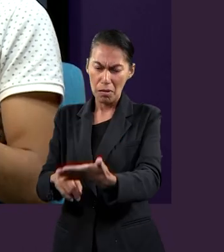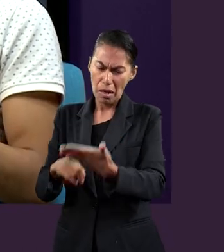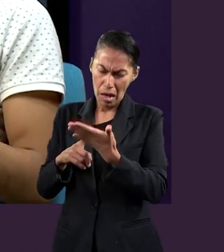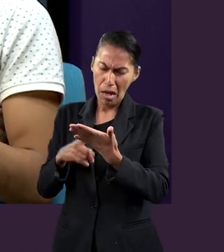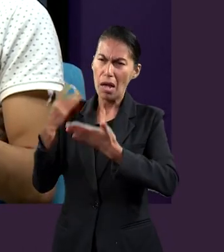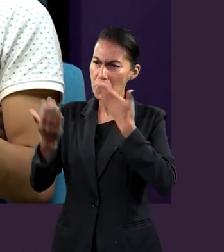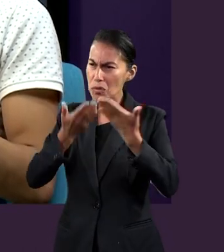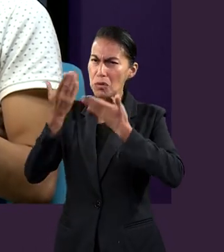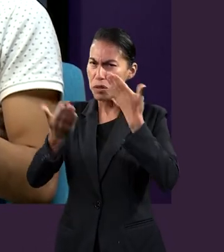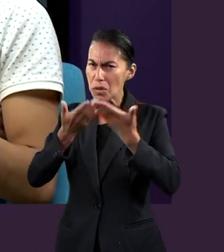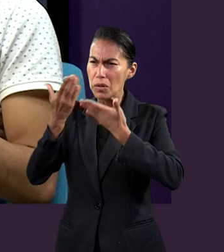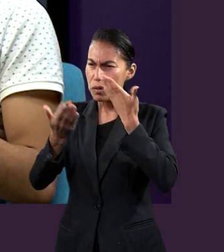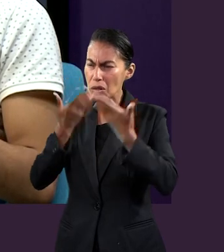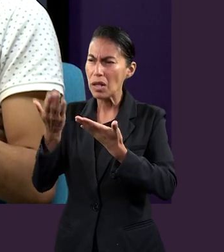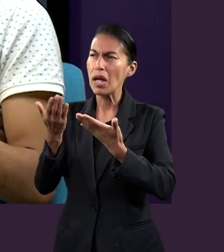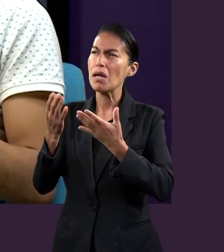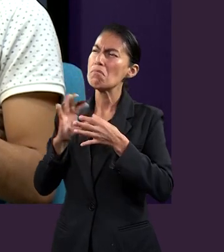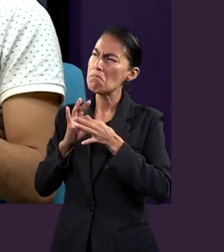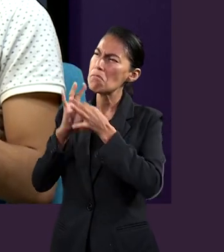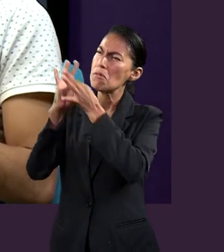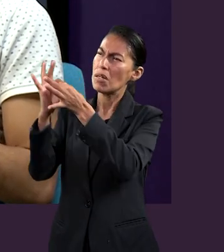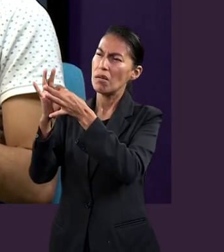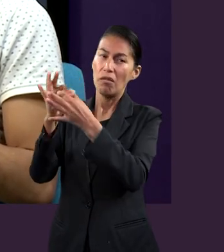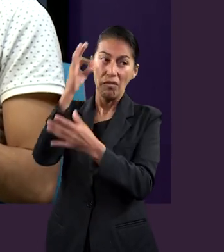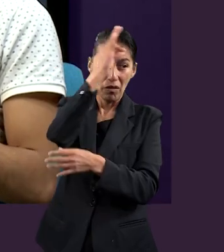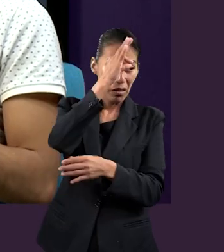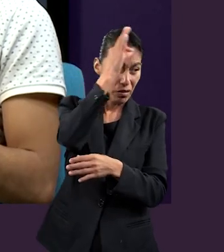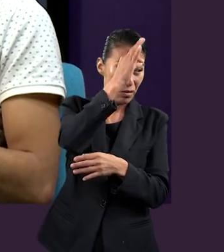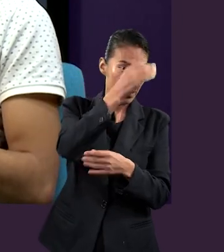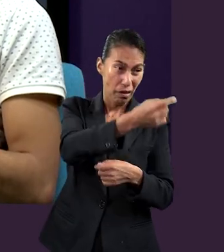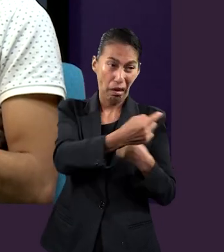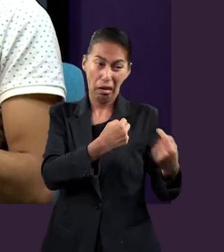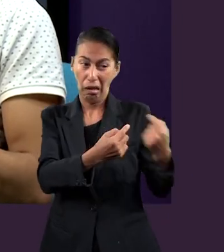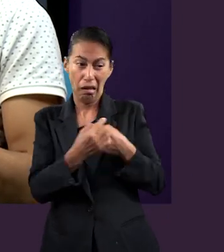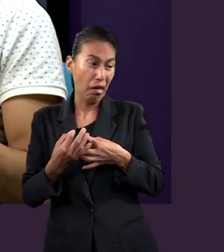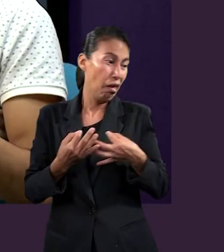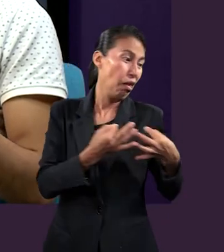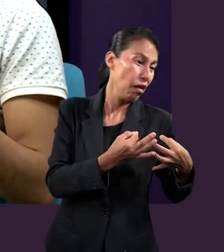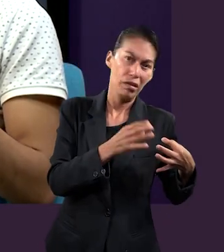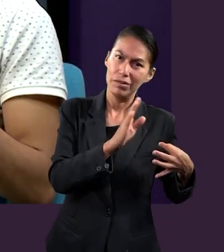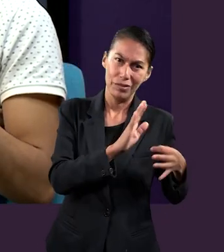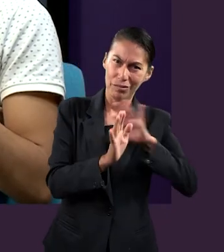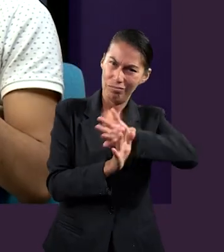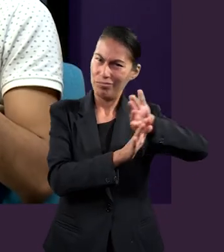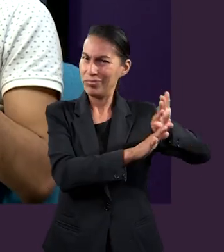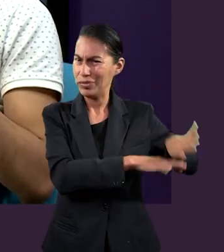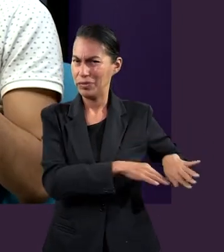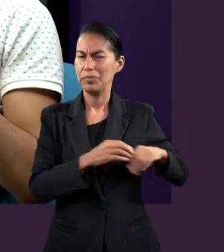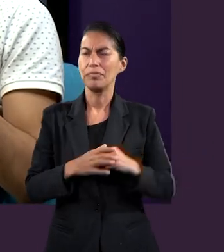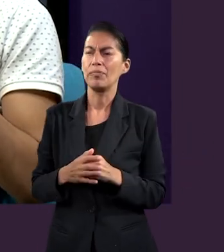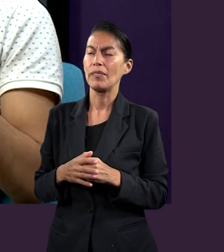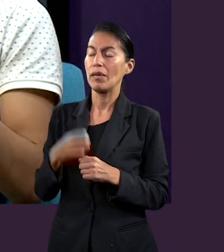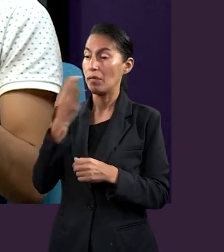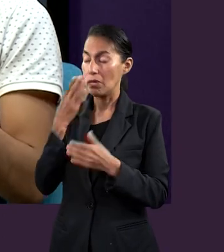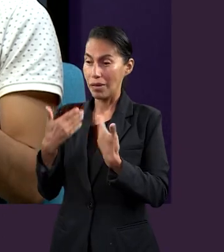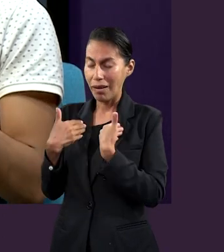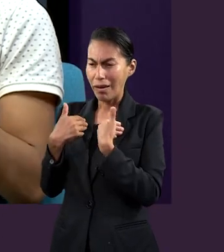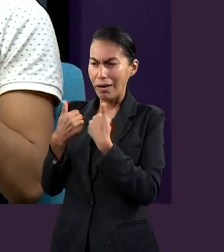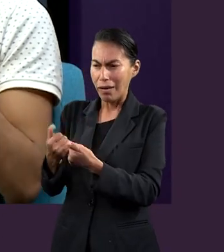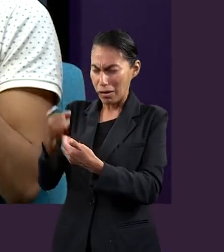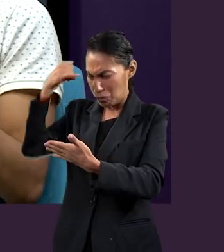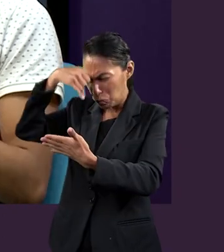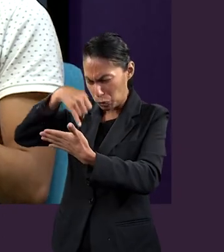la palabra y evitar caer en las filosofías humanas. Es decir, de que debemos de comprender